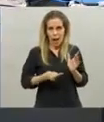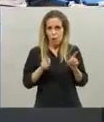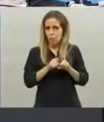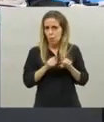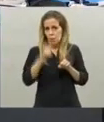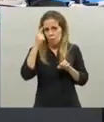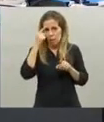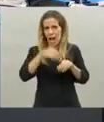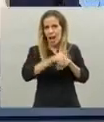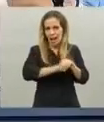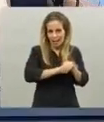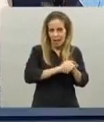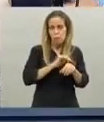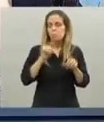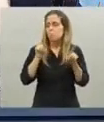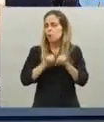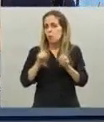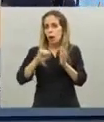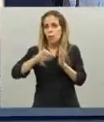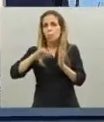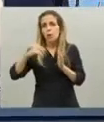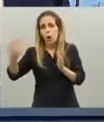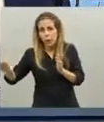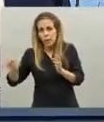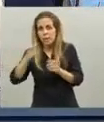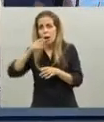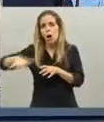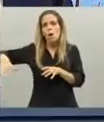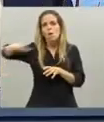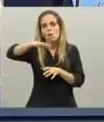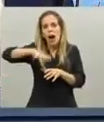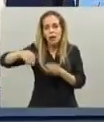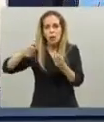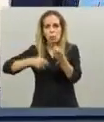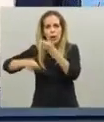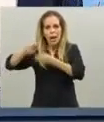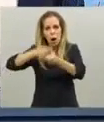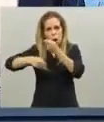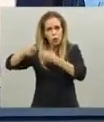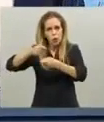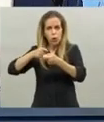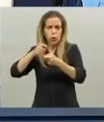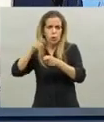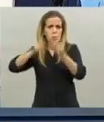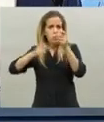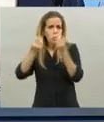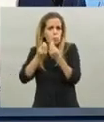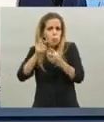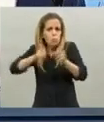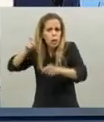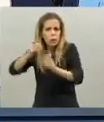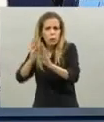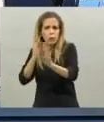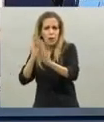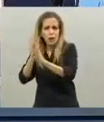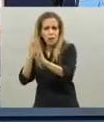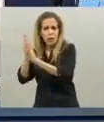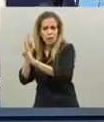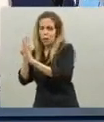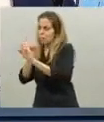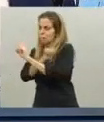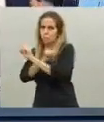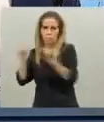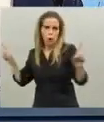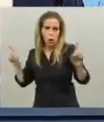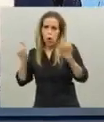arterias en las grandes arterias en los lugares donde se concentra mucha gente no ¿por qué? porque tocar una puerta un picaporte de un comercio